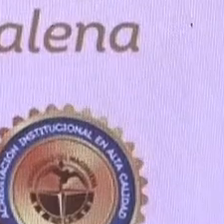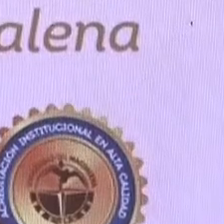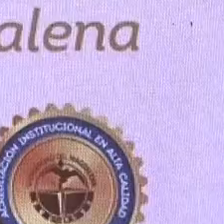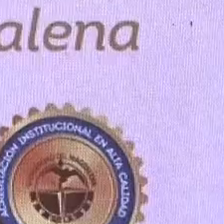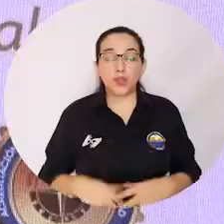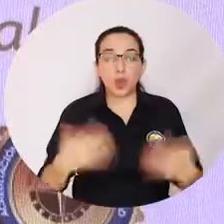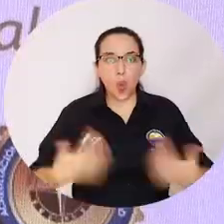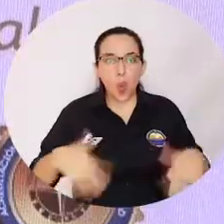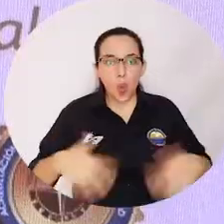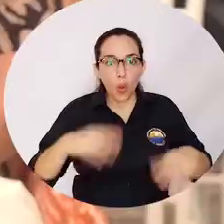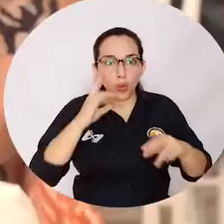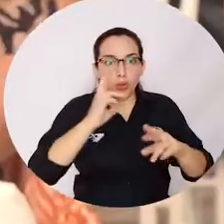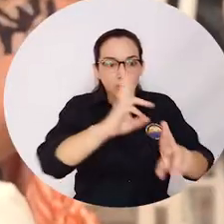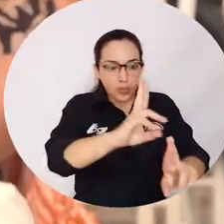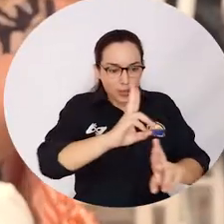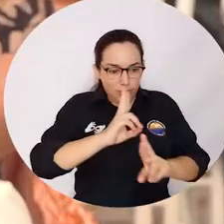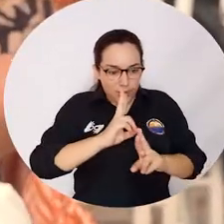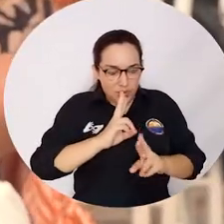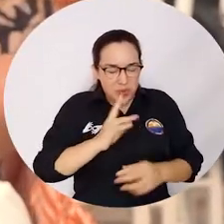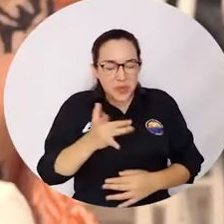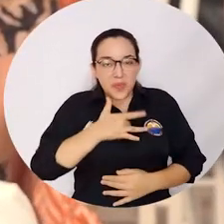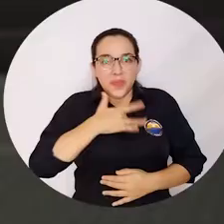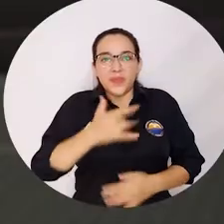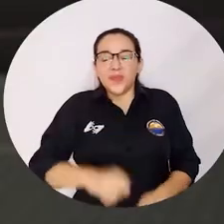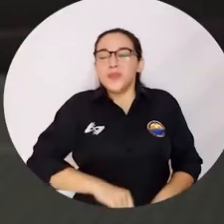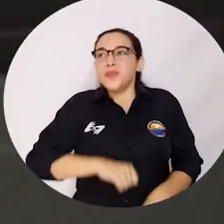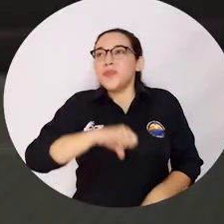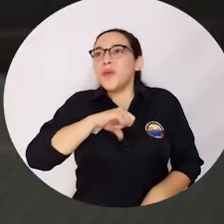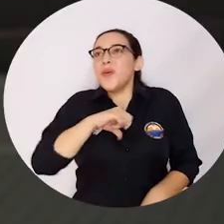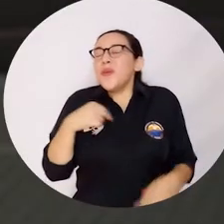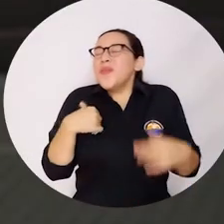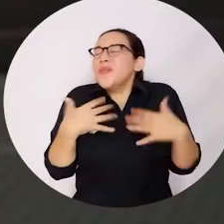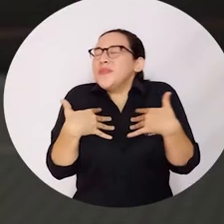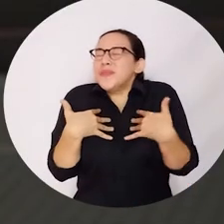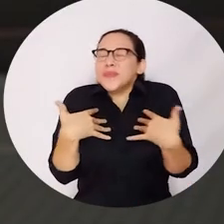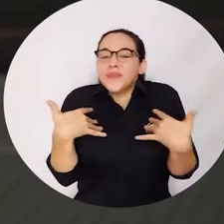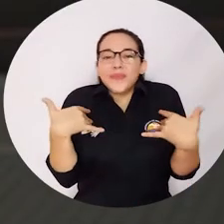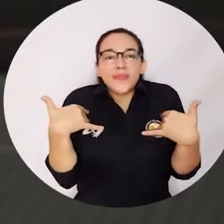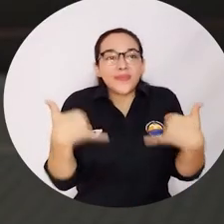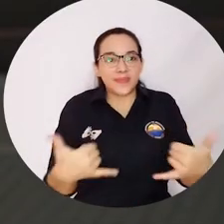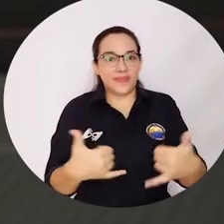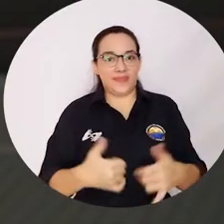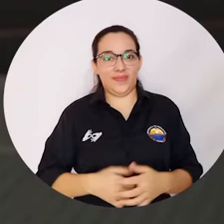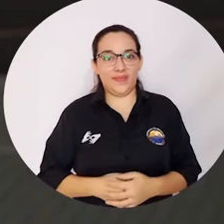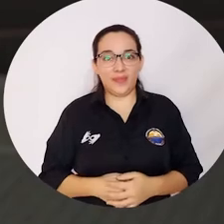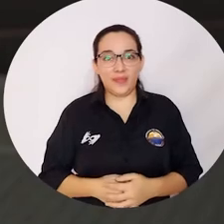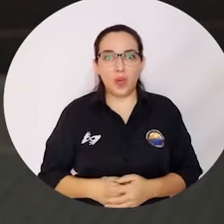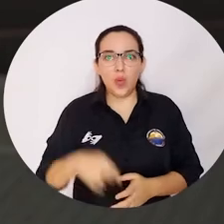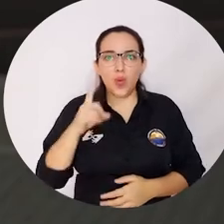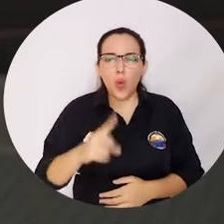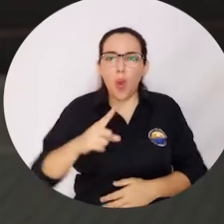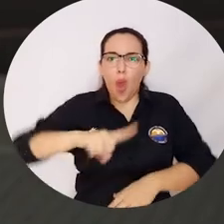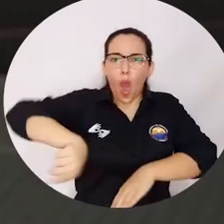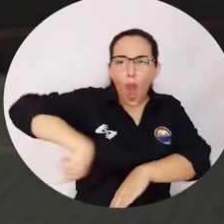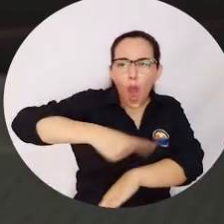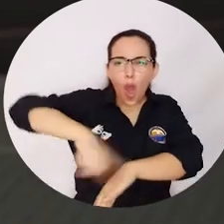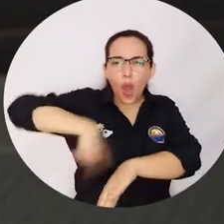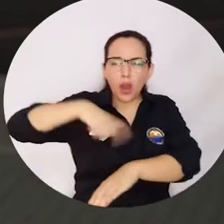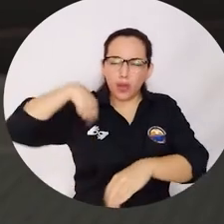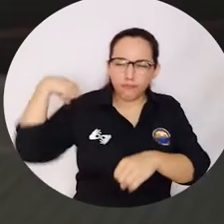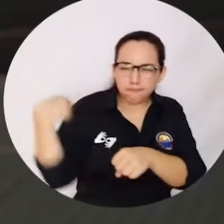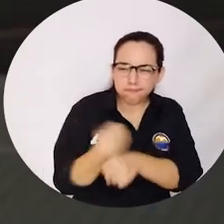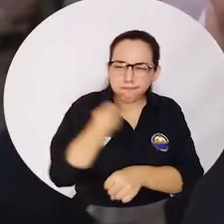Recibí un reconocimiento que me enorgullece muchísimo. Me sentí supremamente feliz porque realmente fueron muchas horas